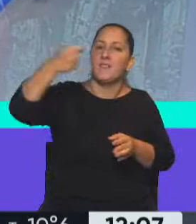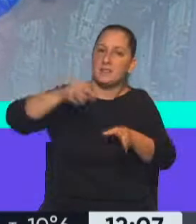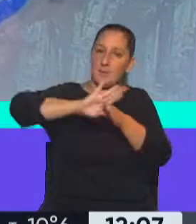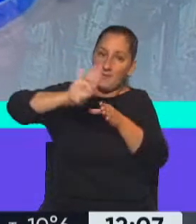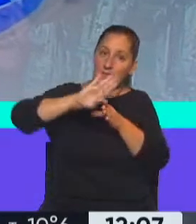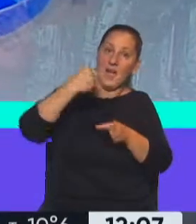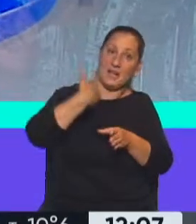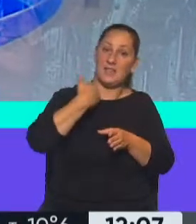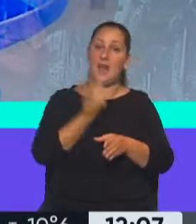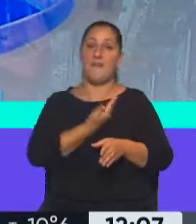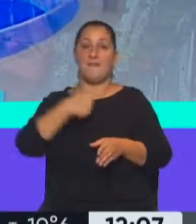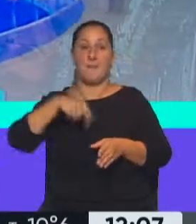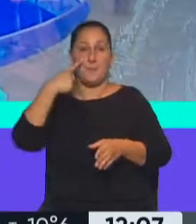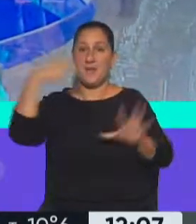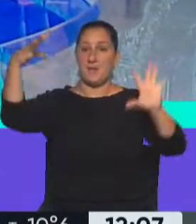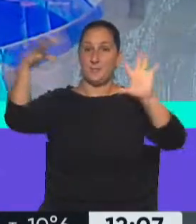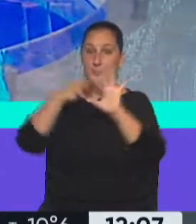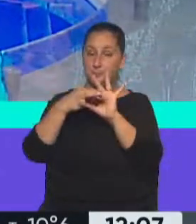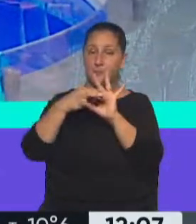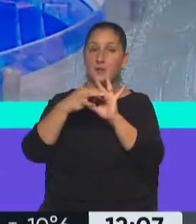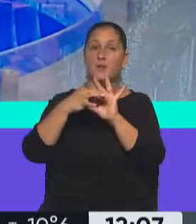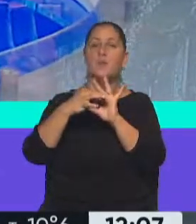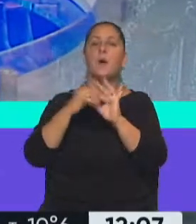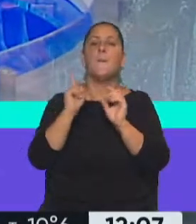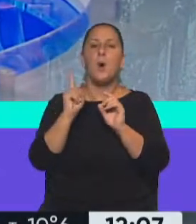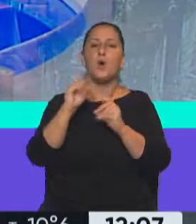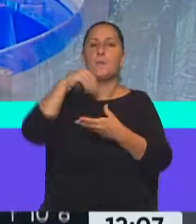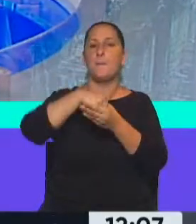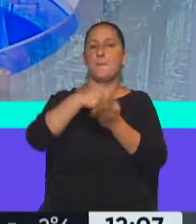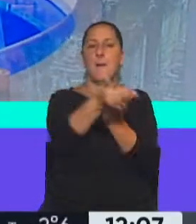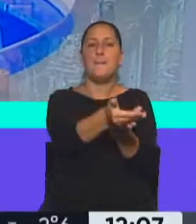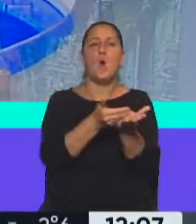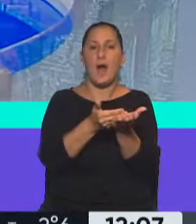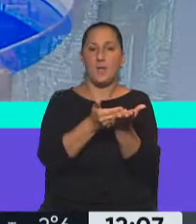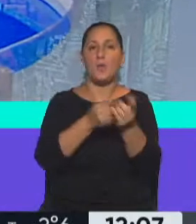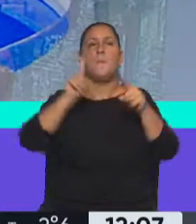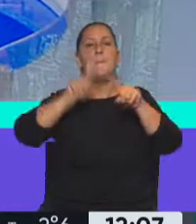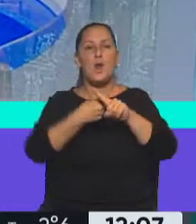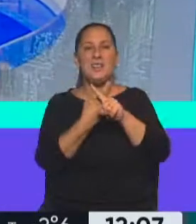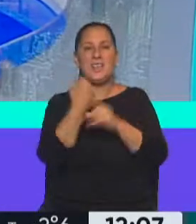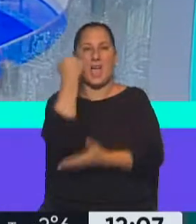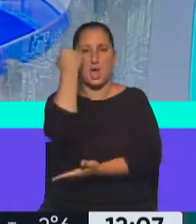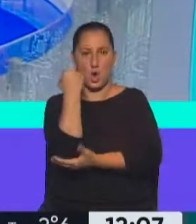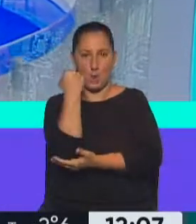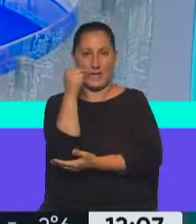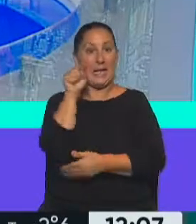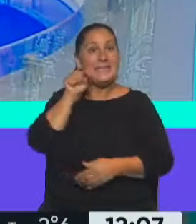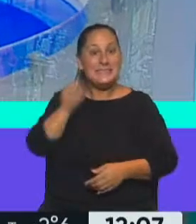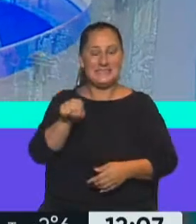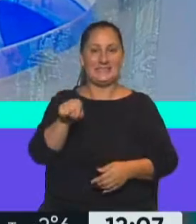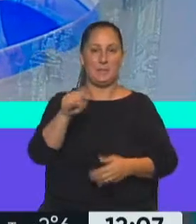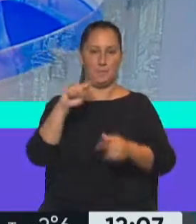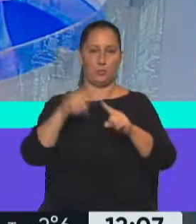entre la Argentina y el FMI. Conformado por el memorándum de políticas económicas y financieras y